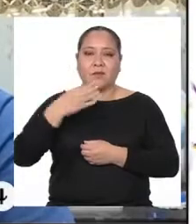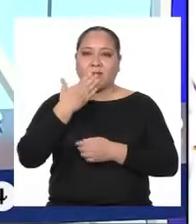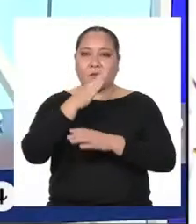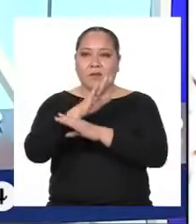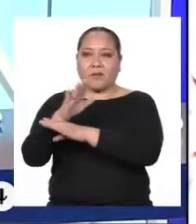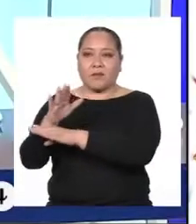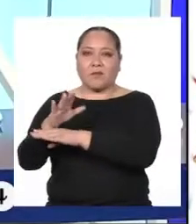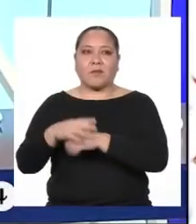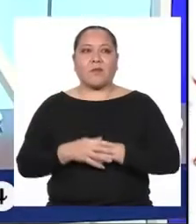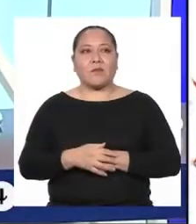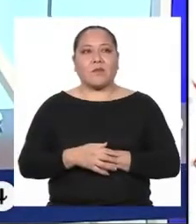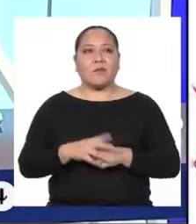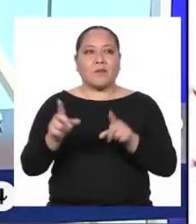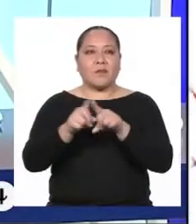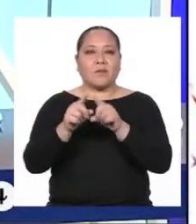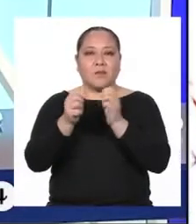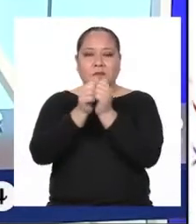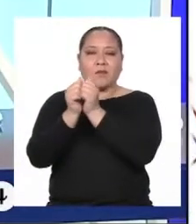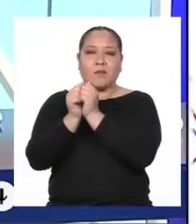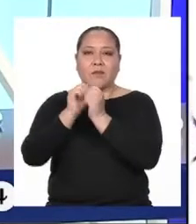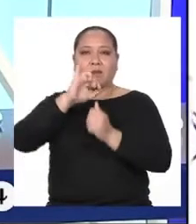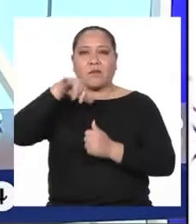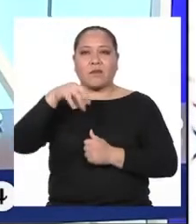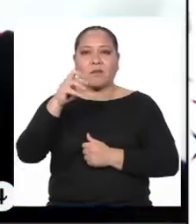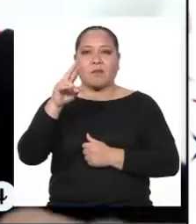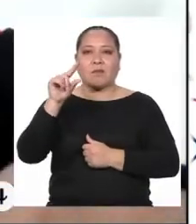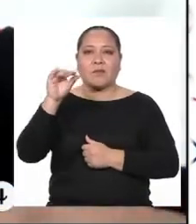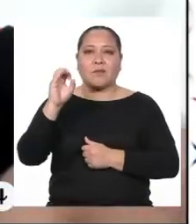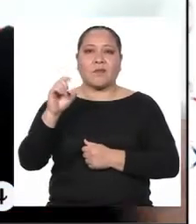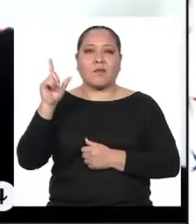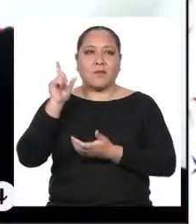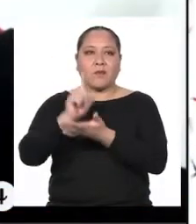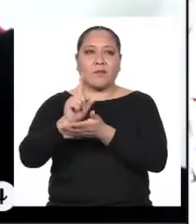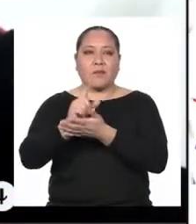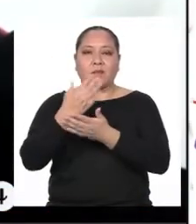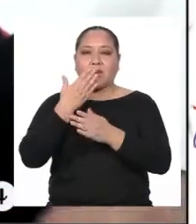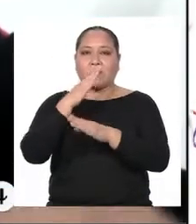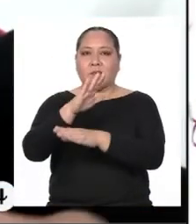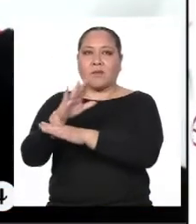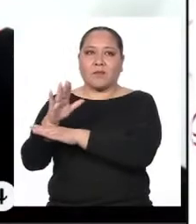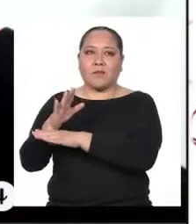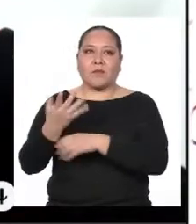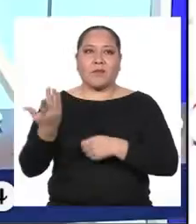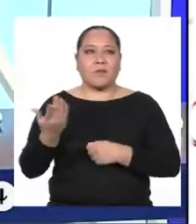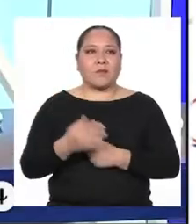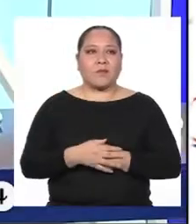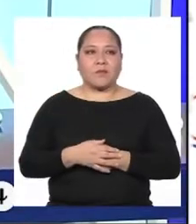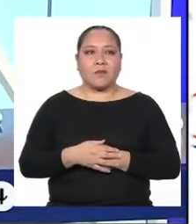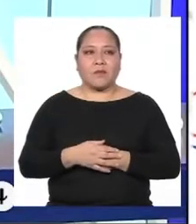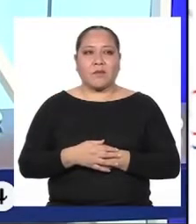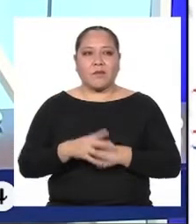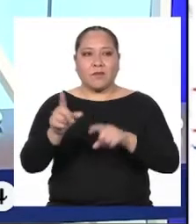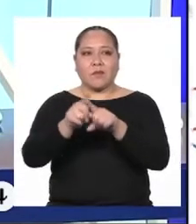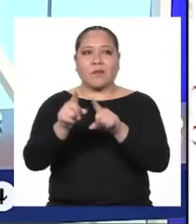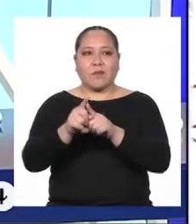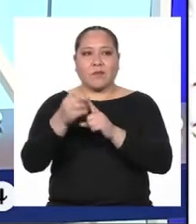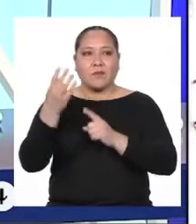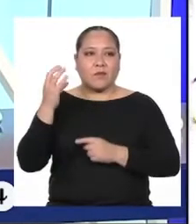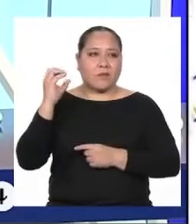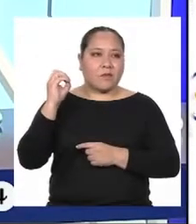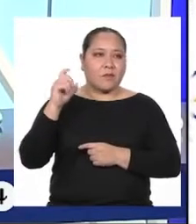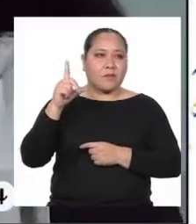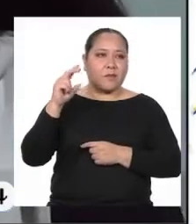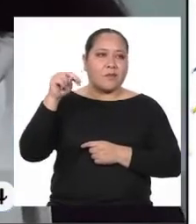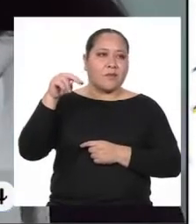También nos acompaña Jorge, de Lima Buenas tardes Yeremis Y también Olenka,